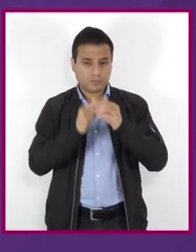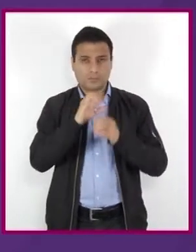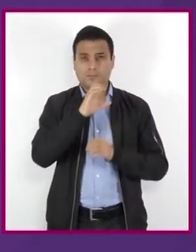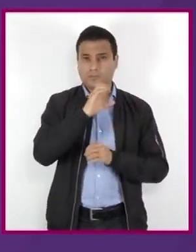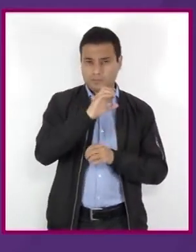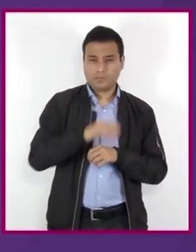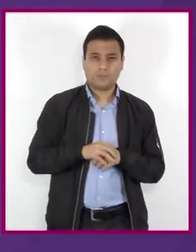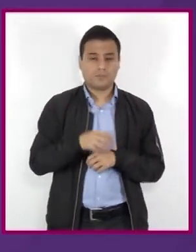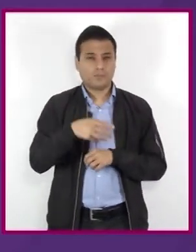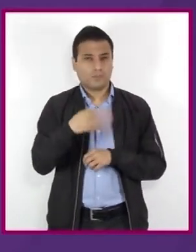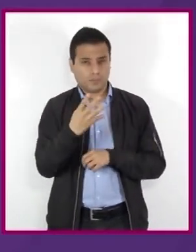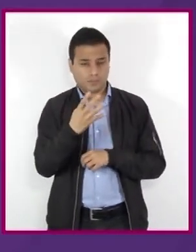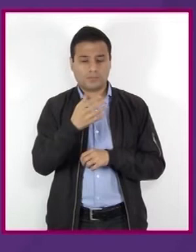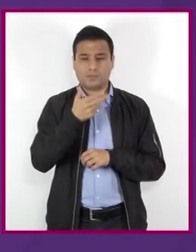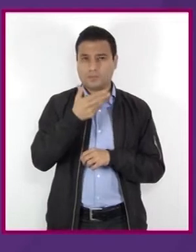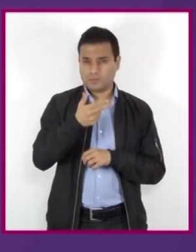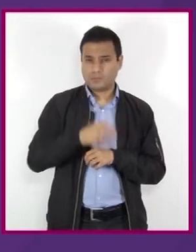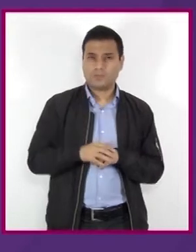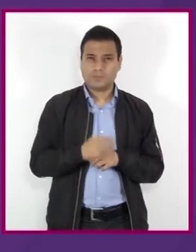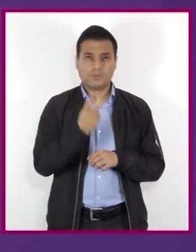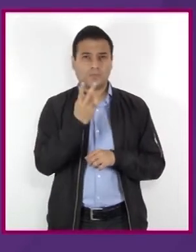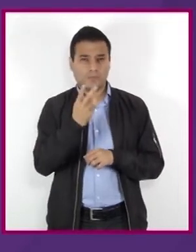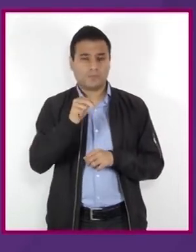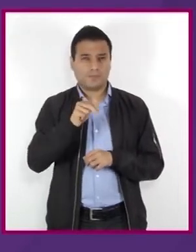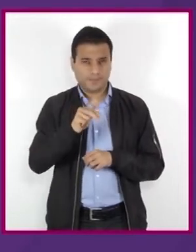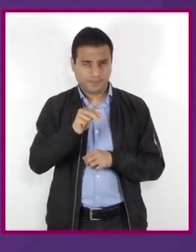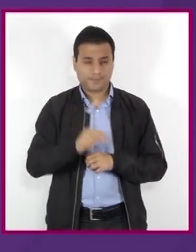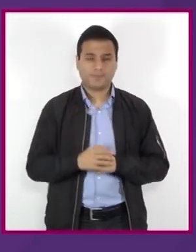14 de hidrógeno y 2 de nitrógeno.